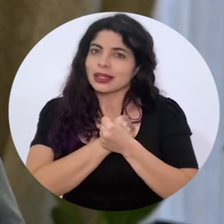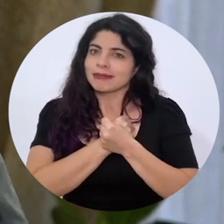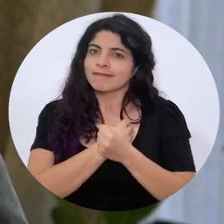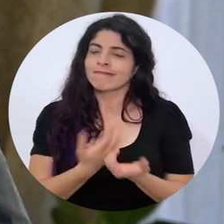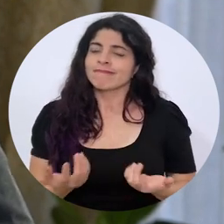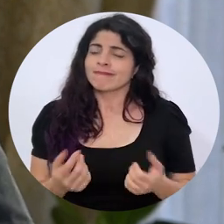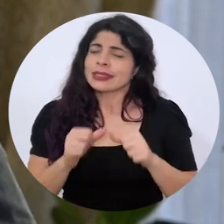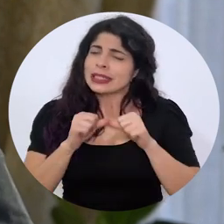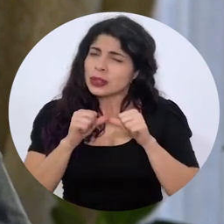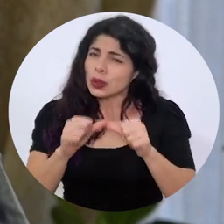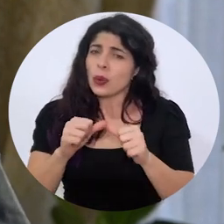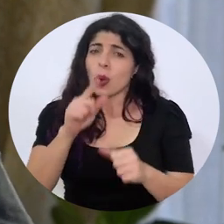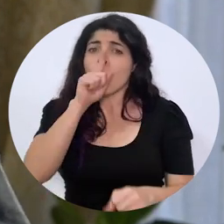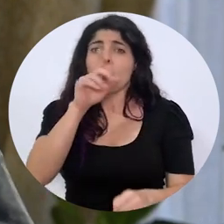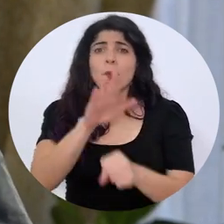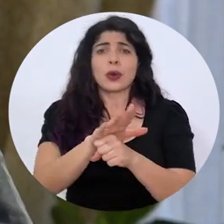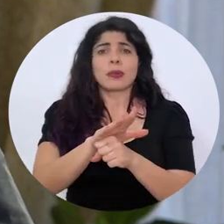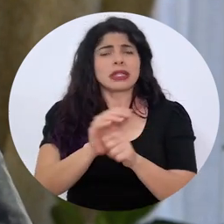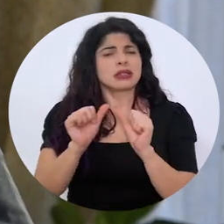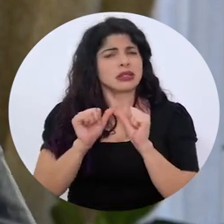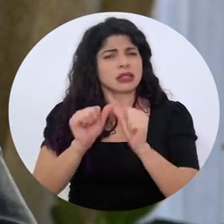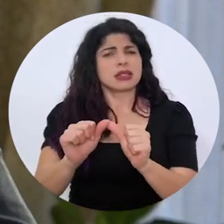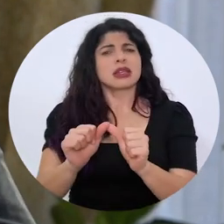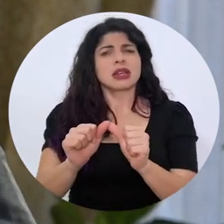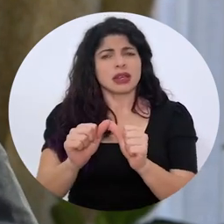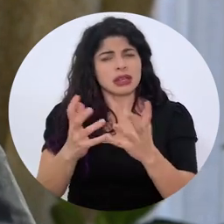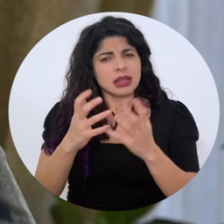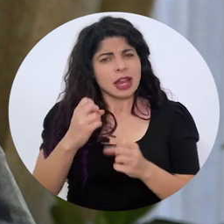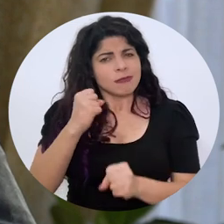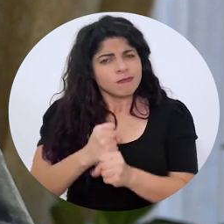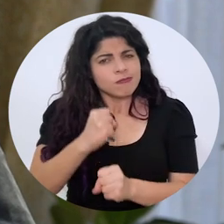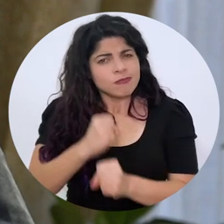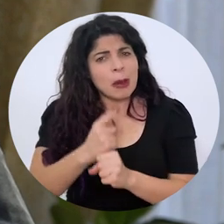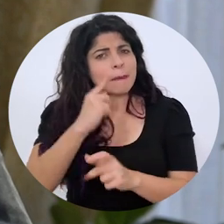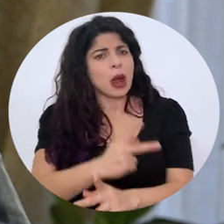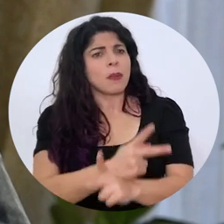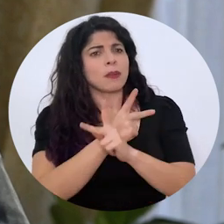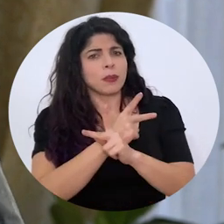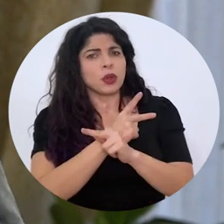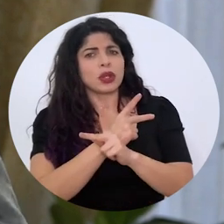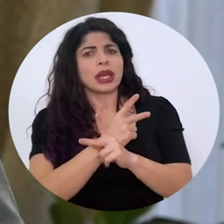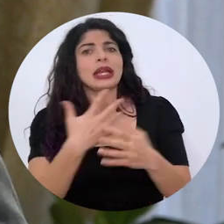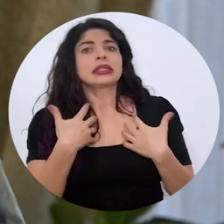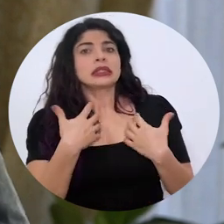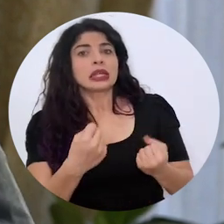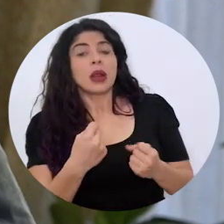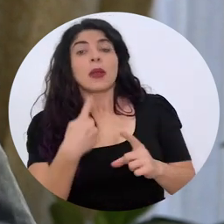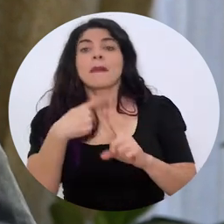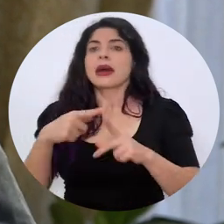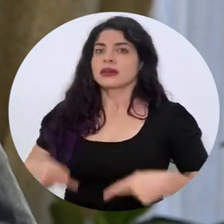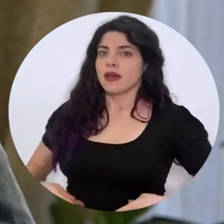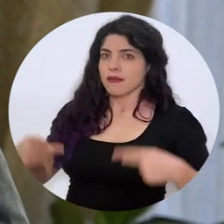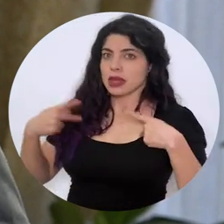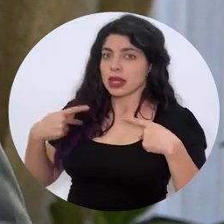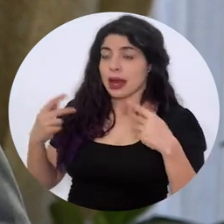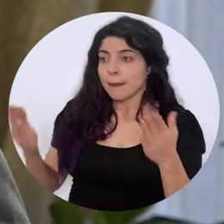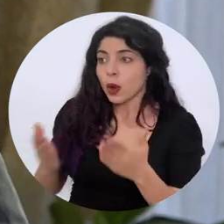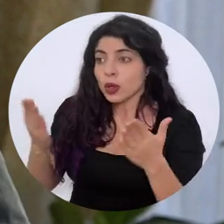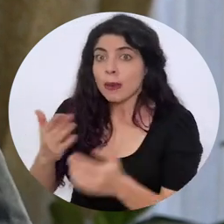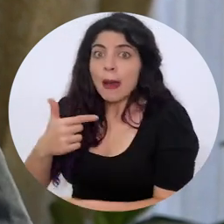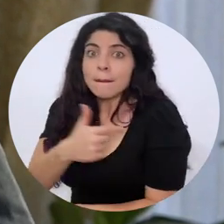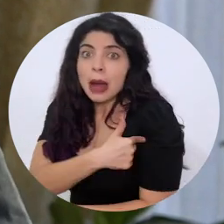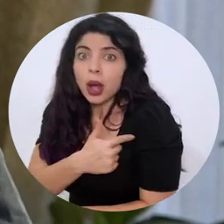Sigue intacto nuestro compromiso de trabajar por preservar la salud y la vida, impulsar la